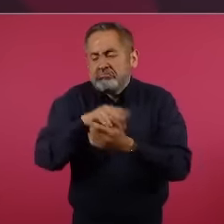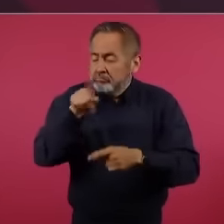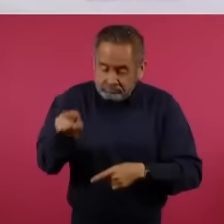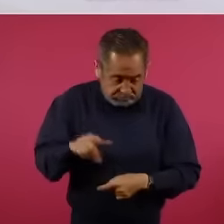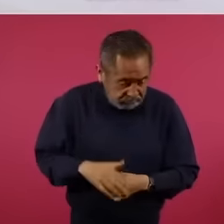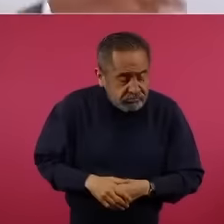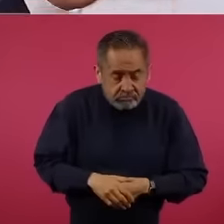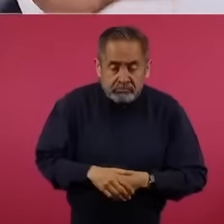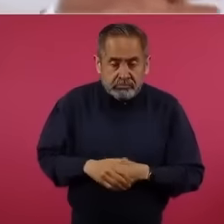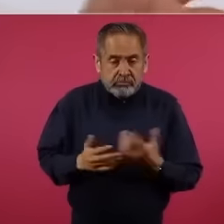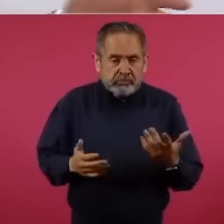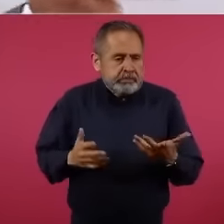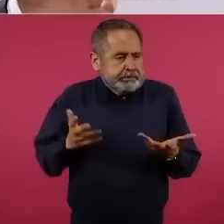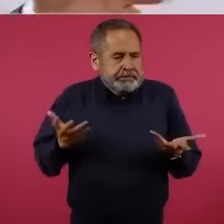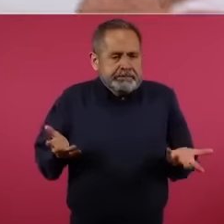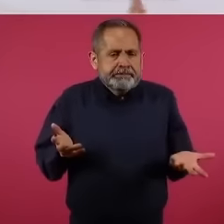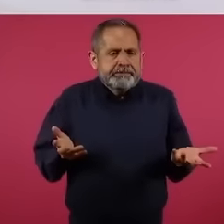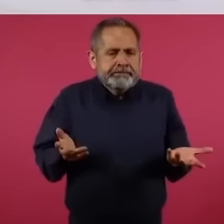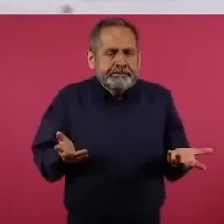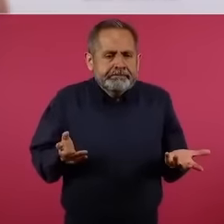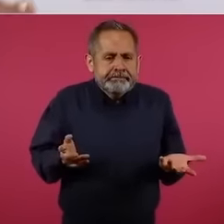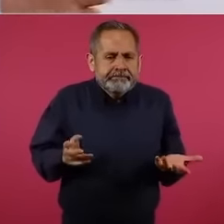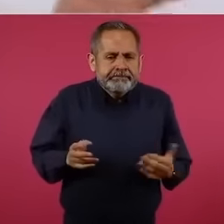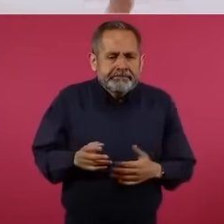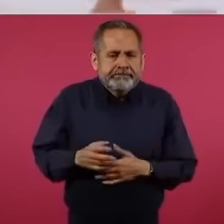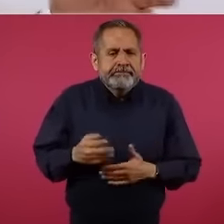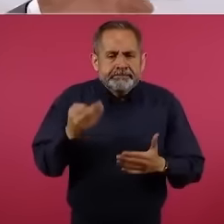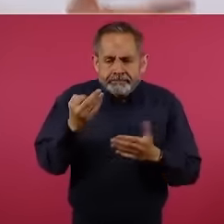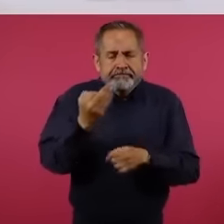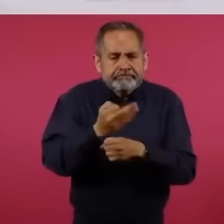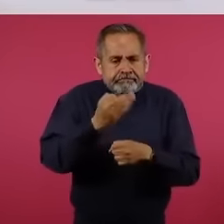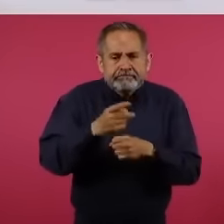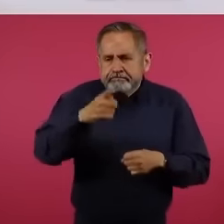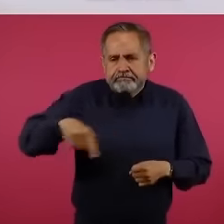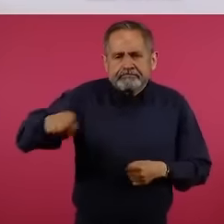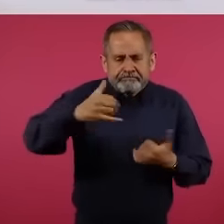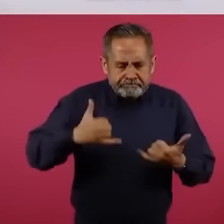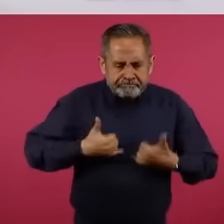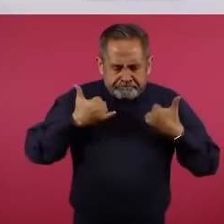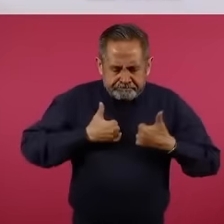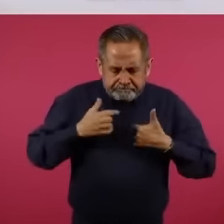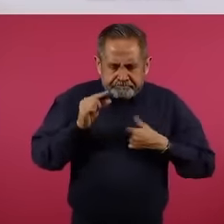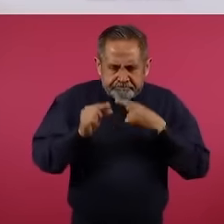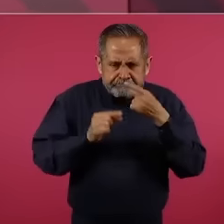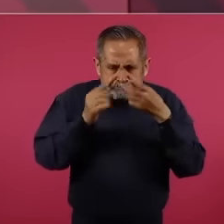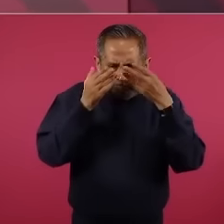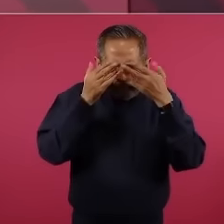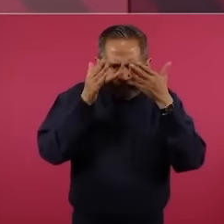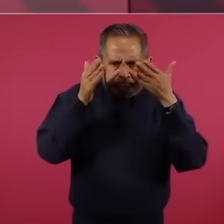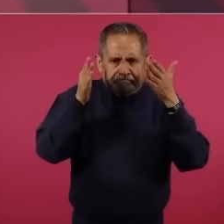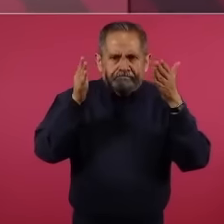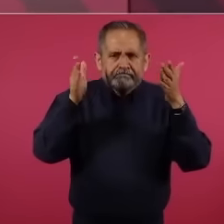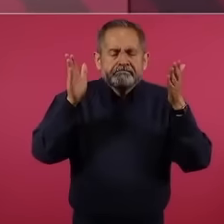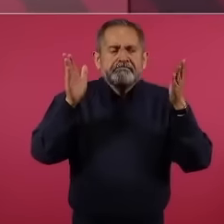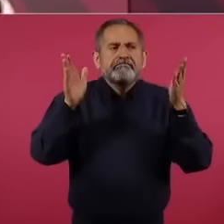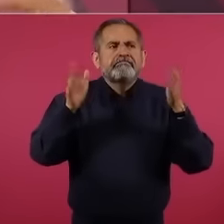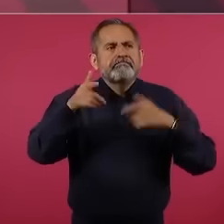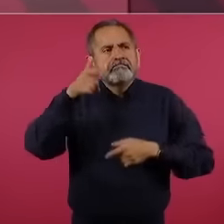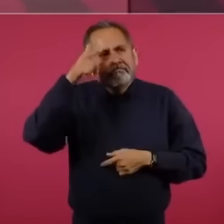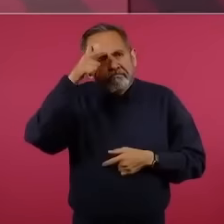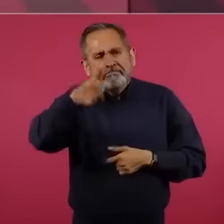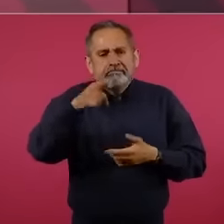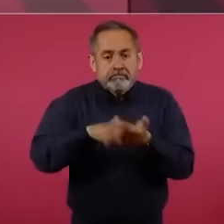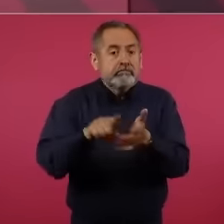Entonces, ya los mismos jóvenes en las escuelas están